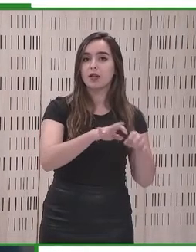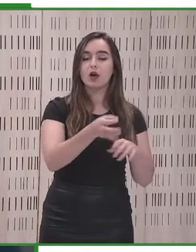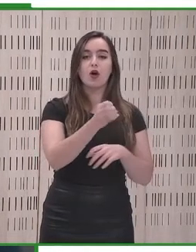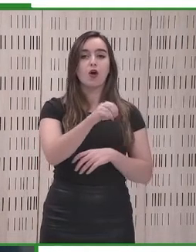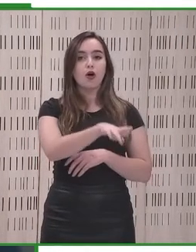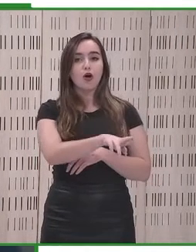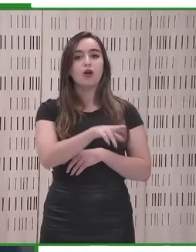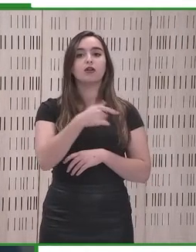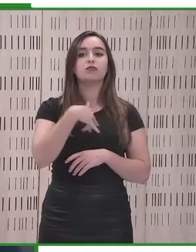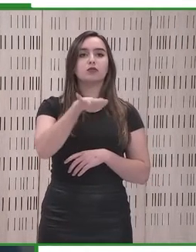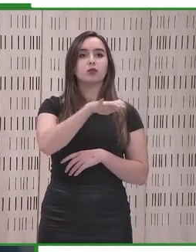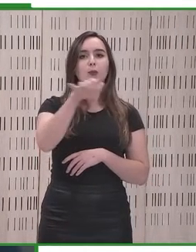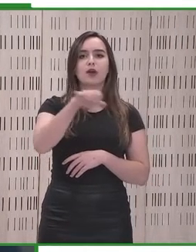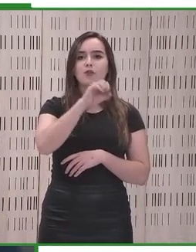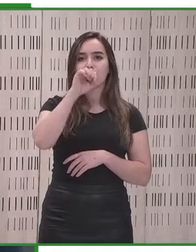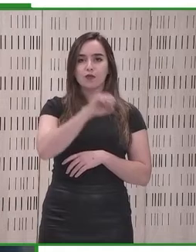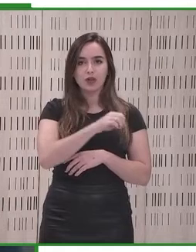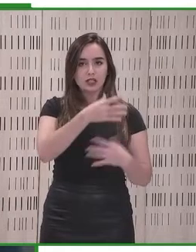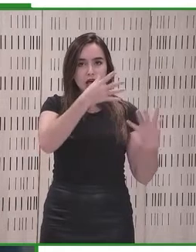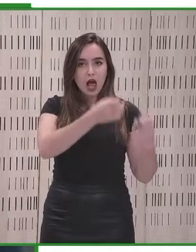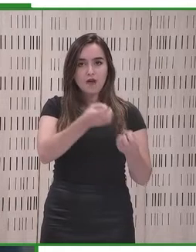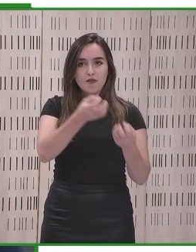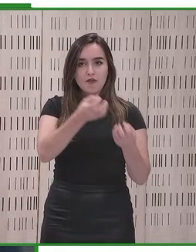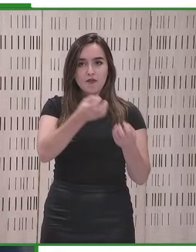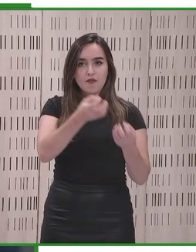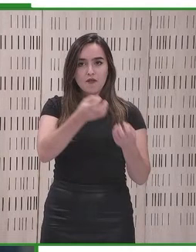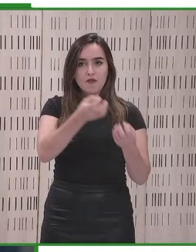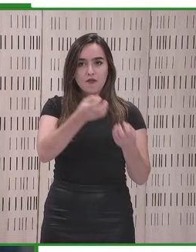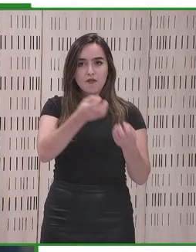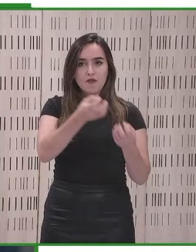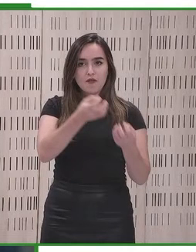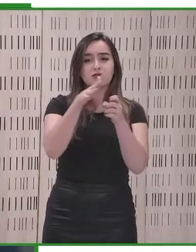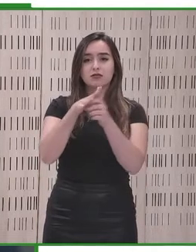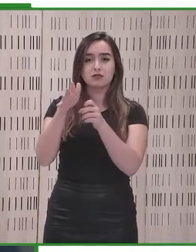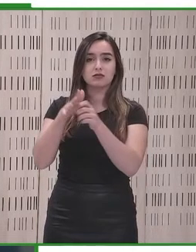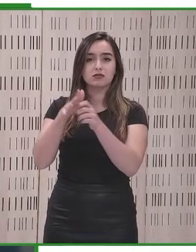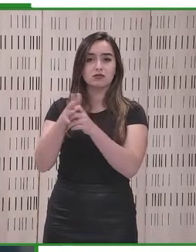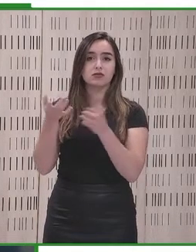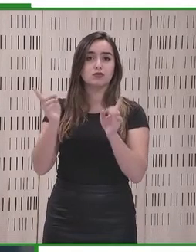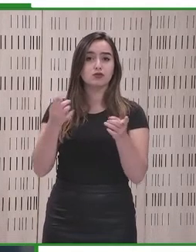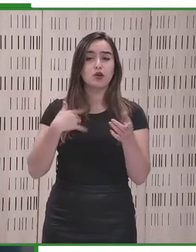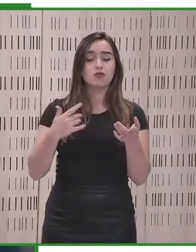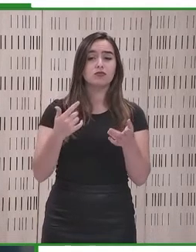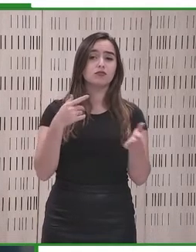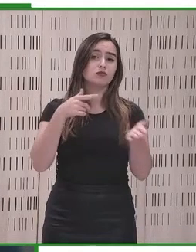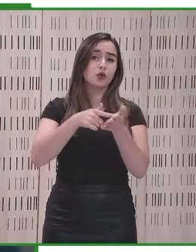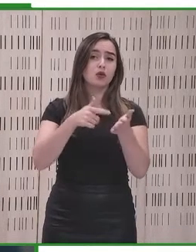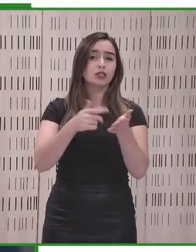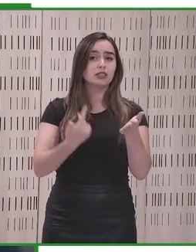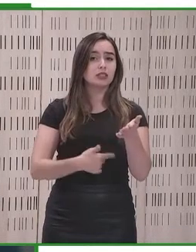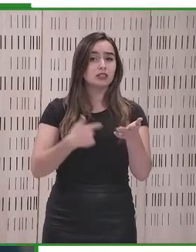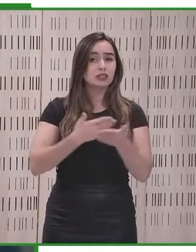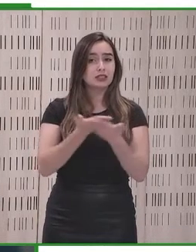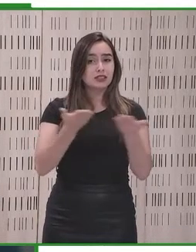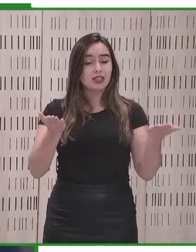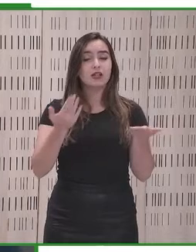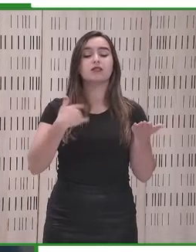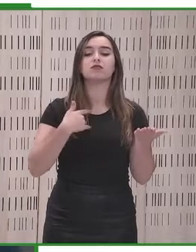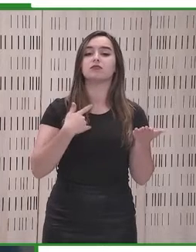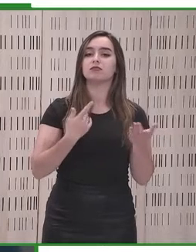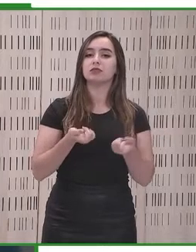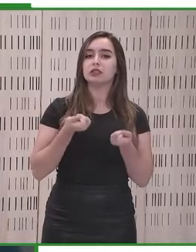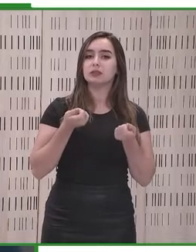utilizados dentro de las compras públicas